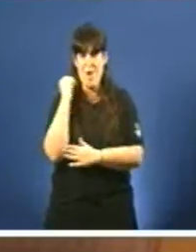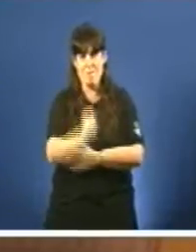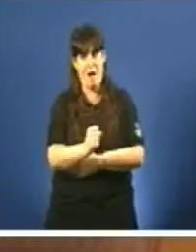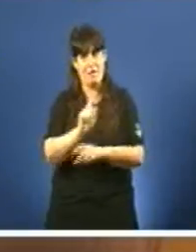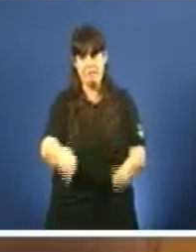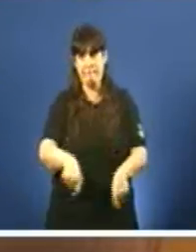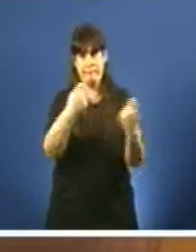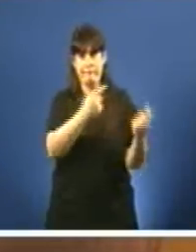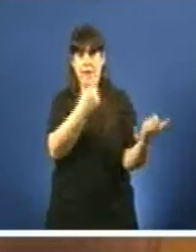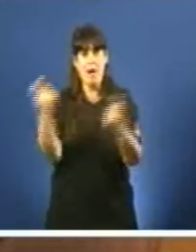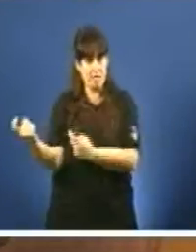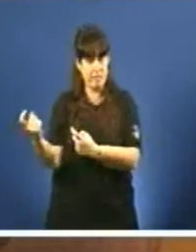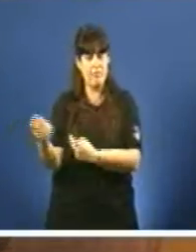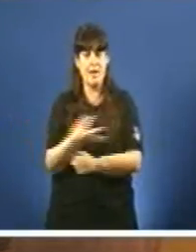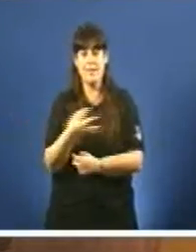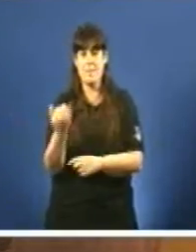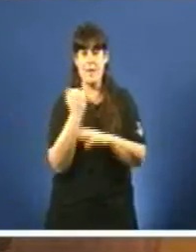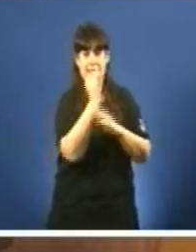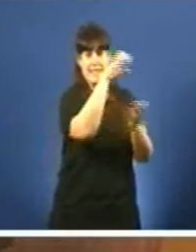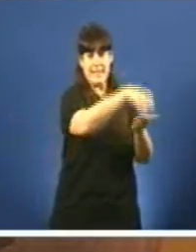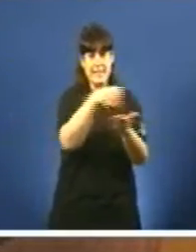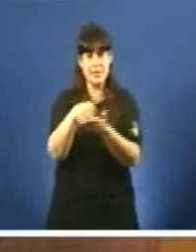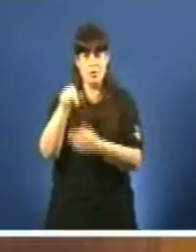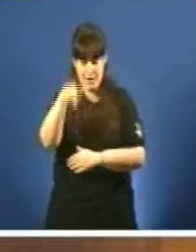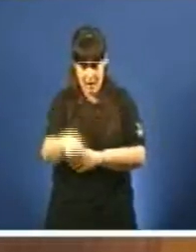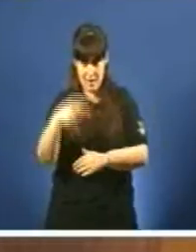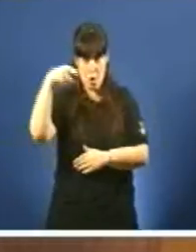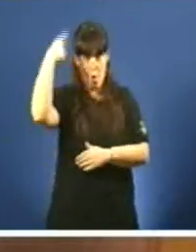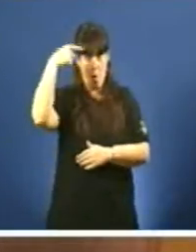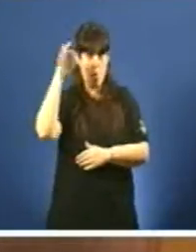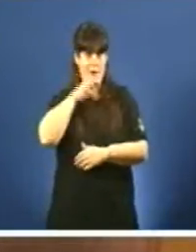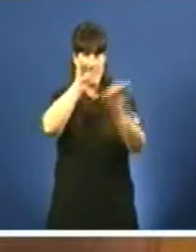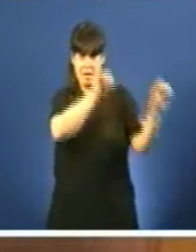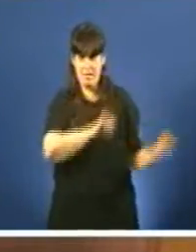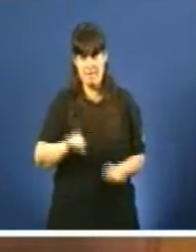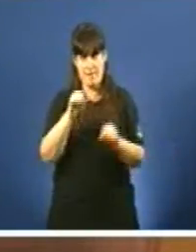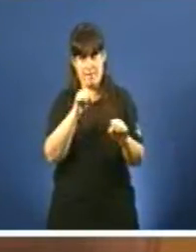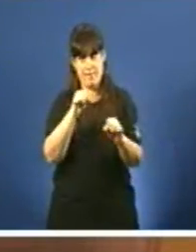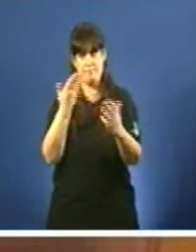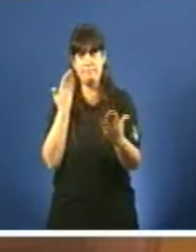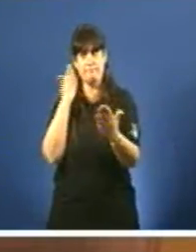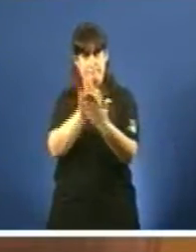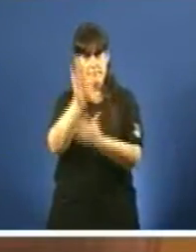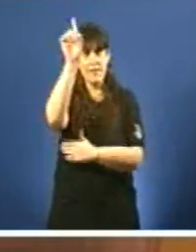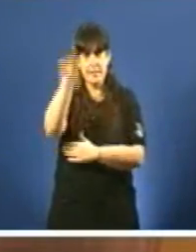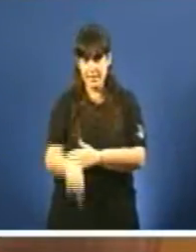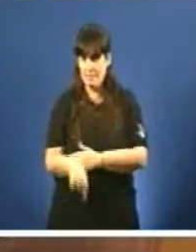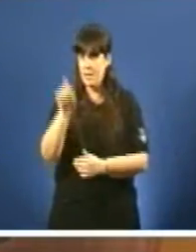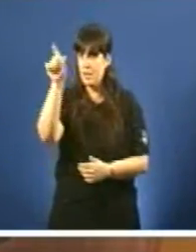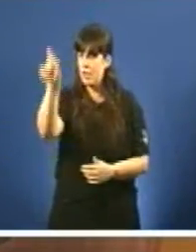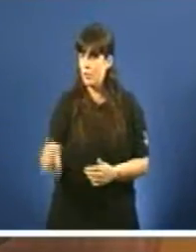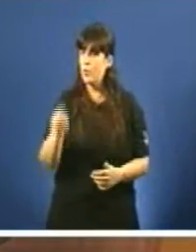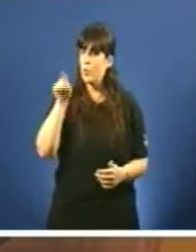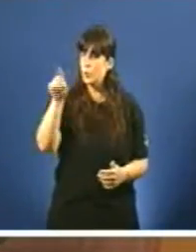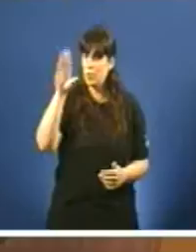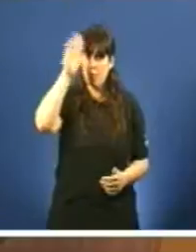as institucións representativas da nosa cultura. Señor Feijó, está disposto a escoitar ou prefire pasar a